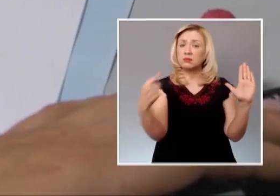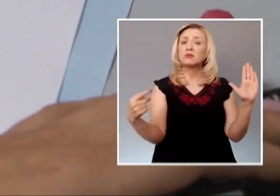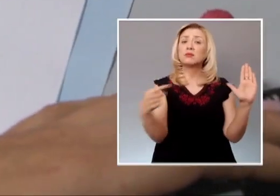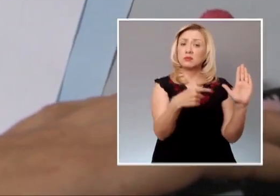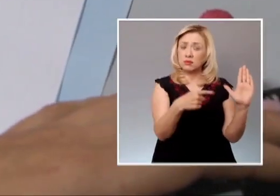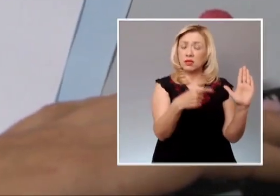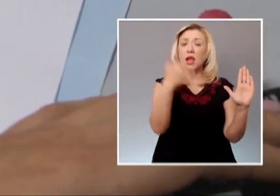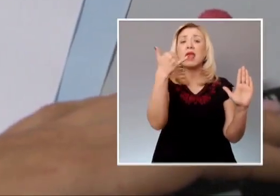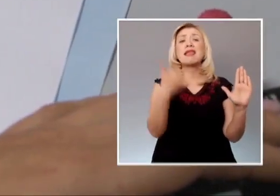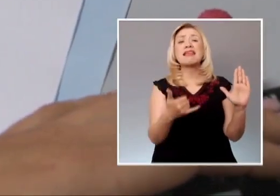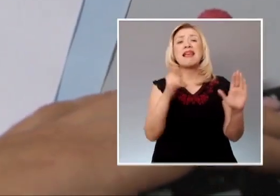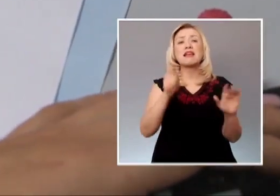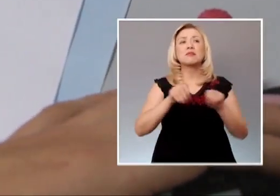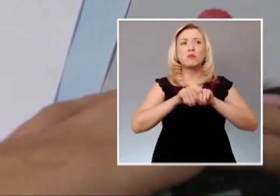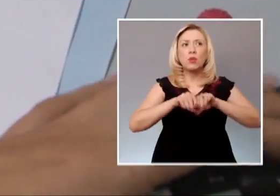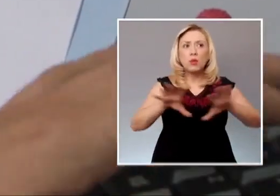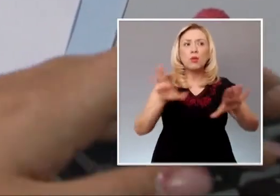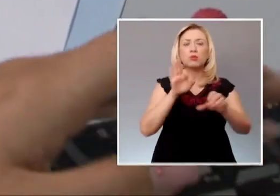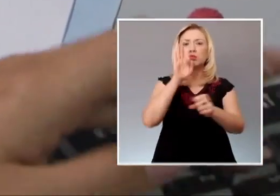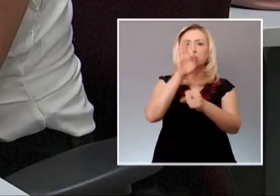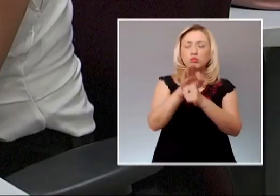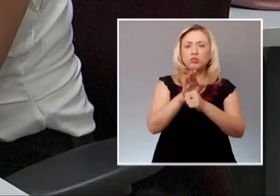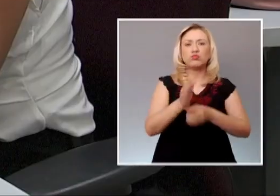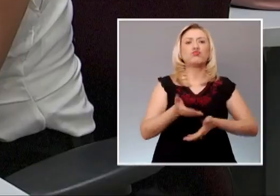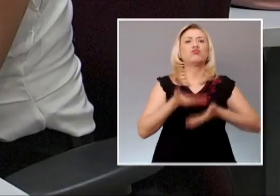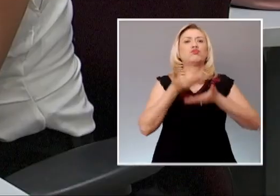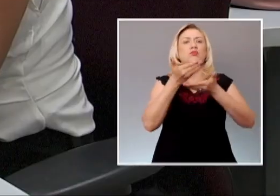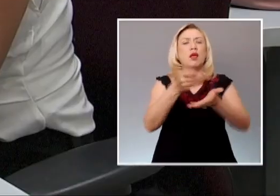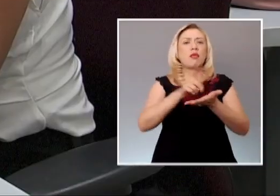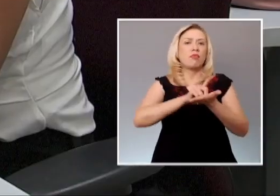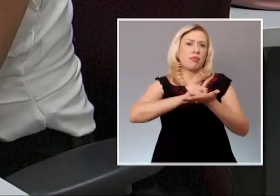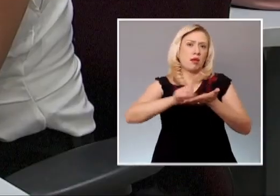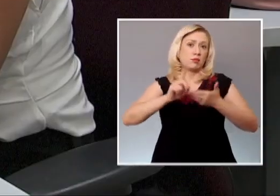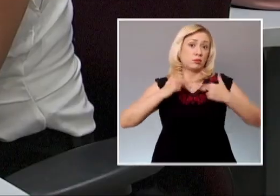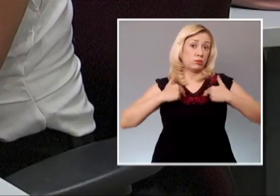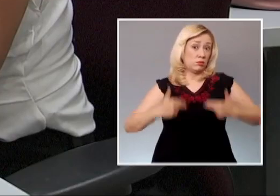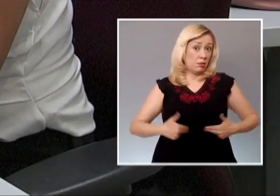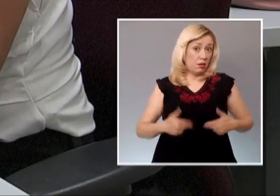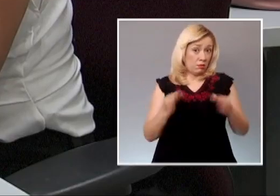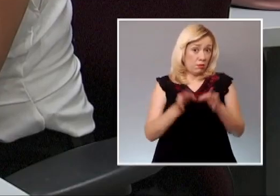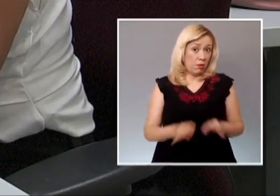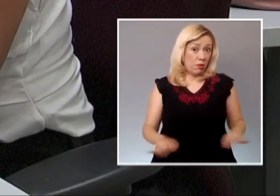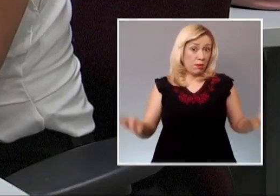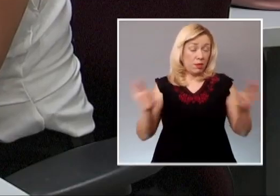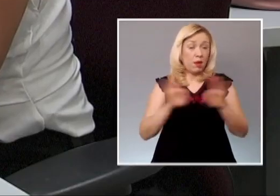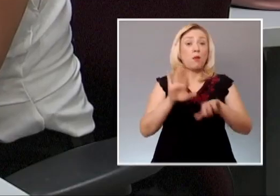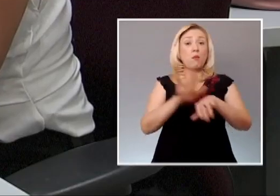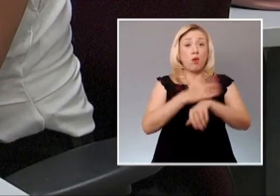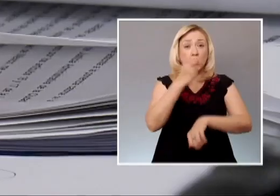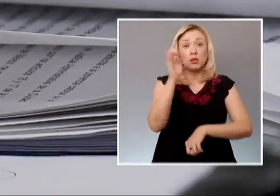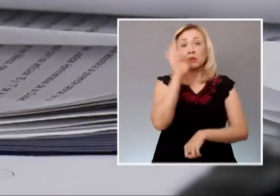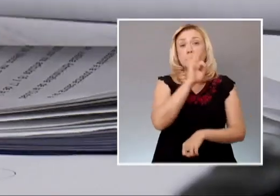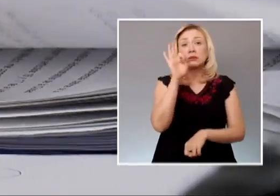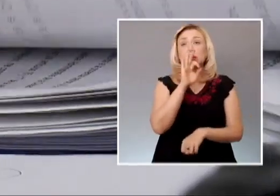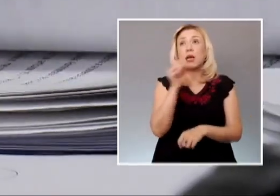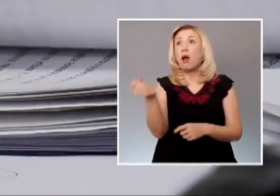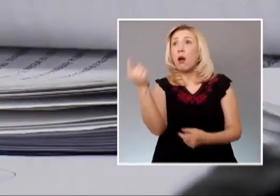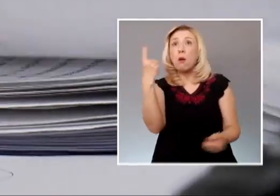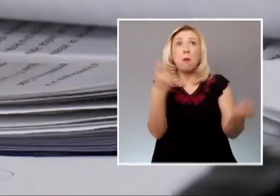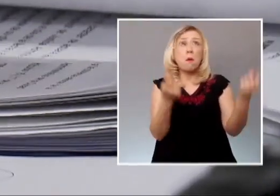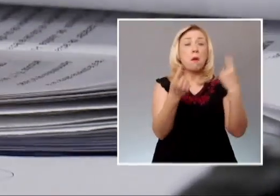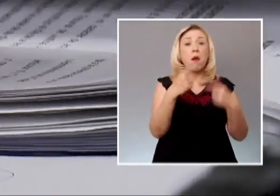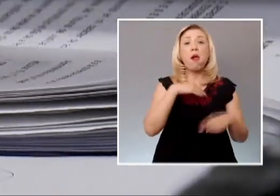promover, proteger y garantizar los derechos humanos. Por lo que la omisión de una autoridad legislativa de actuar